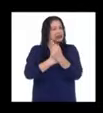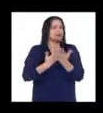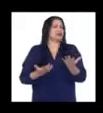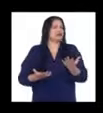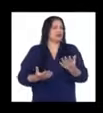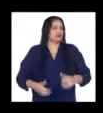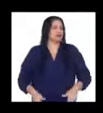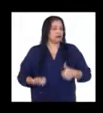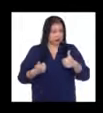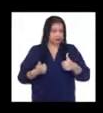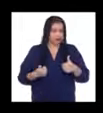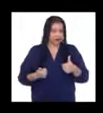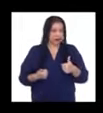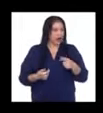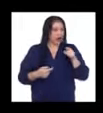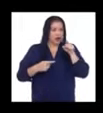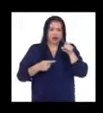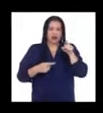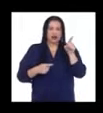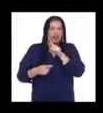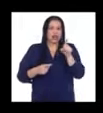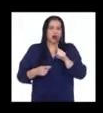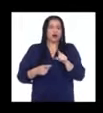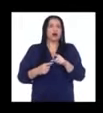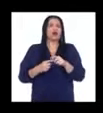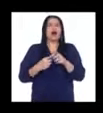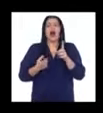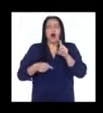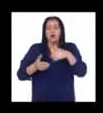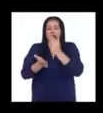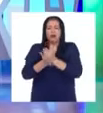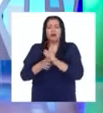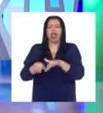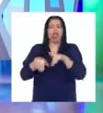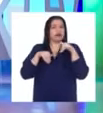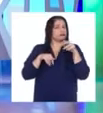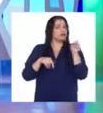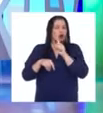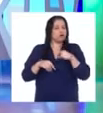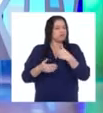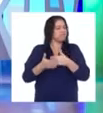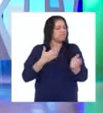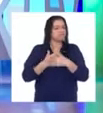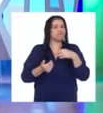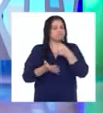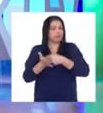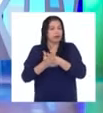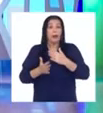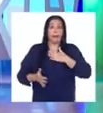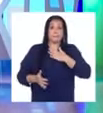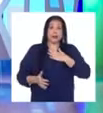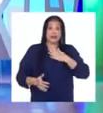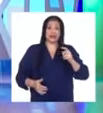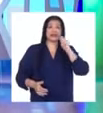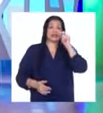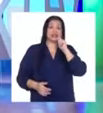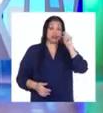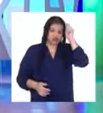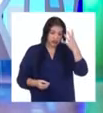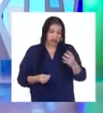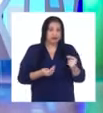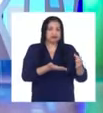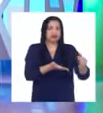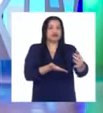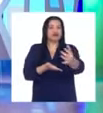enseñó. No rendirte ante ningún obstáculo. Mis tíos se juntaron, dieron